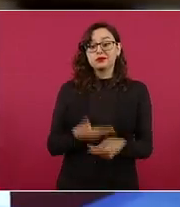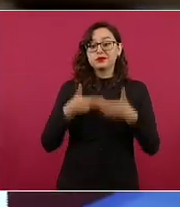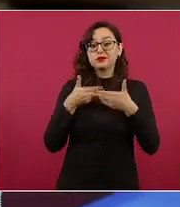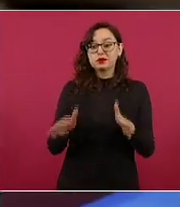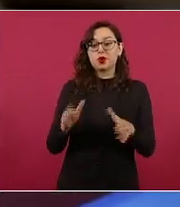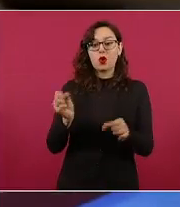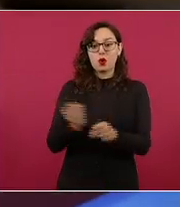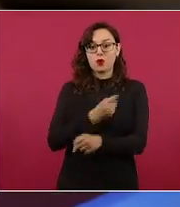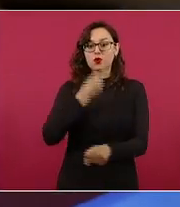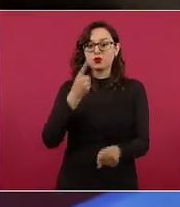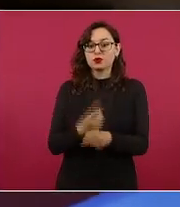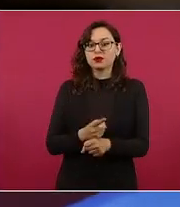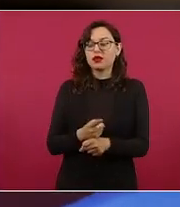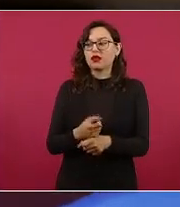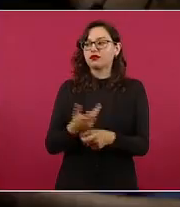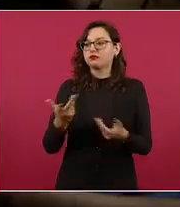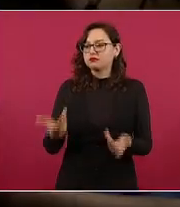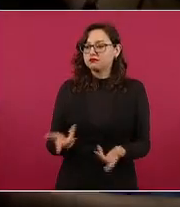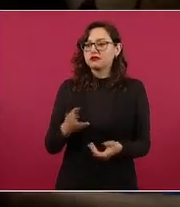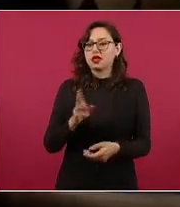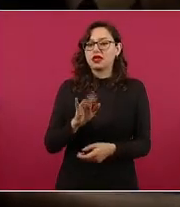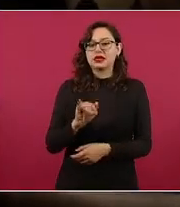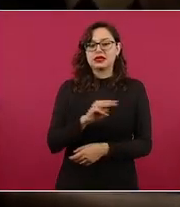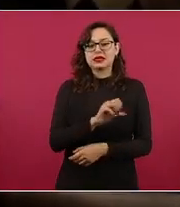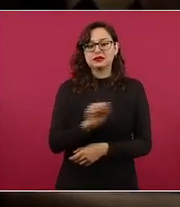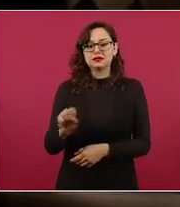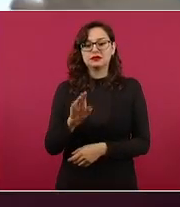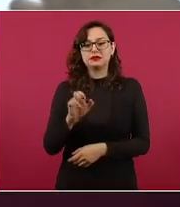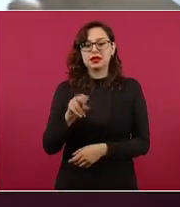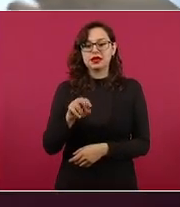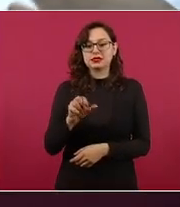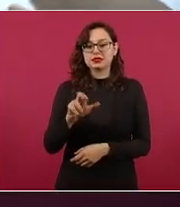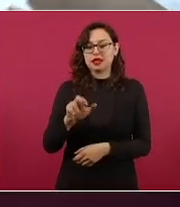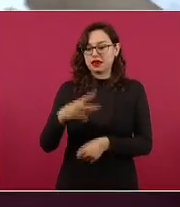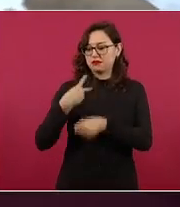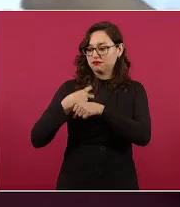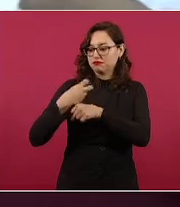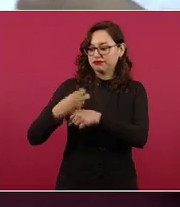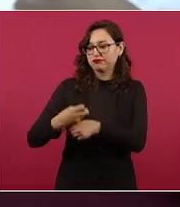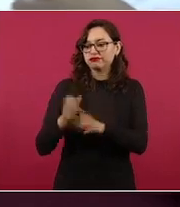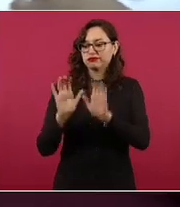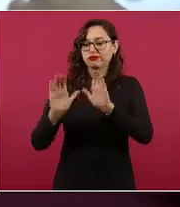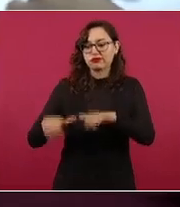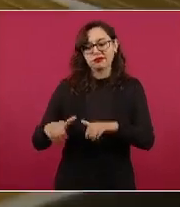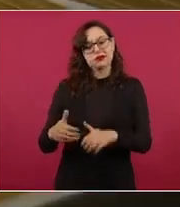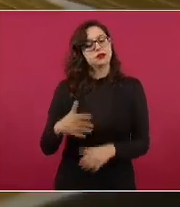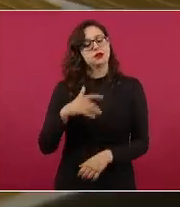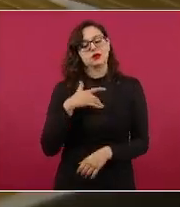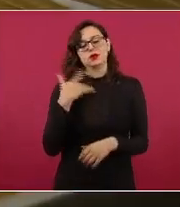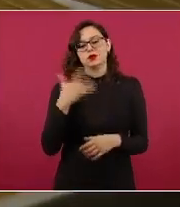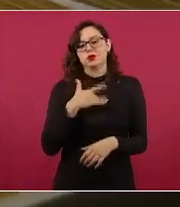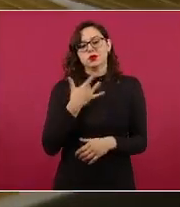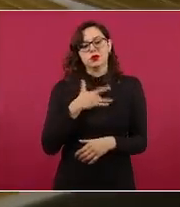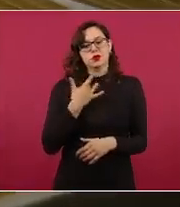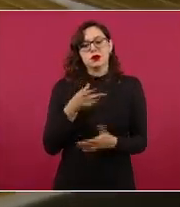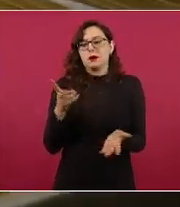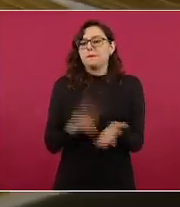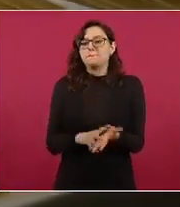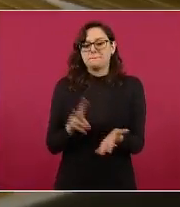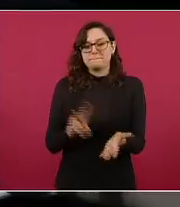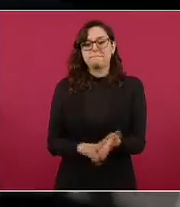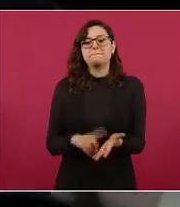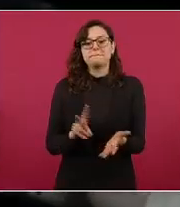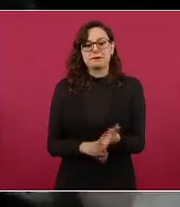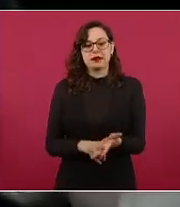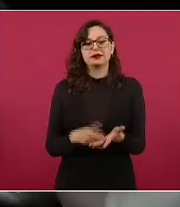programa de IMSS-Bienestar, en el cual se nos haya tomado en cuenta, significa mucho en lo personal, porque al menos es una esperanza de